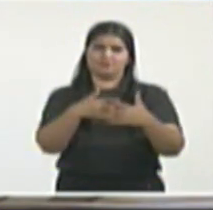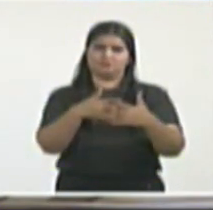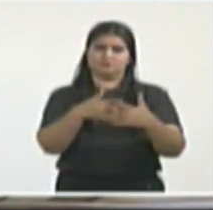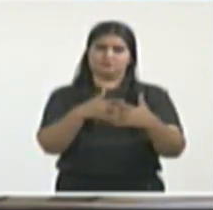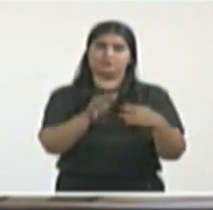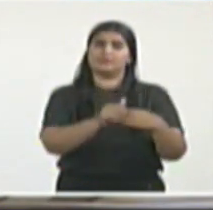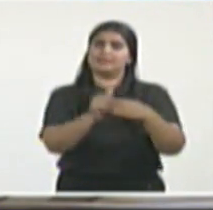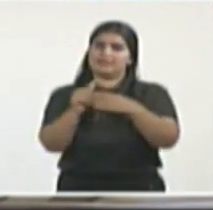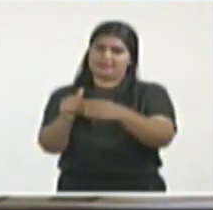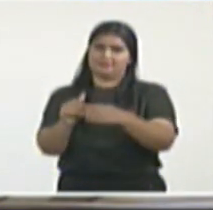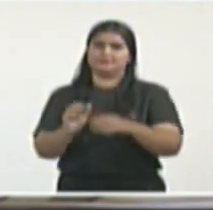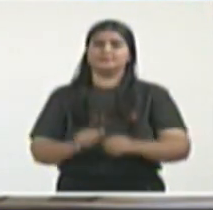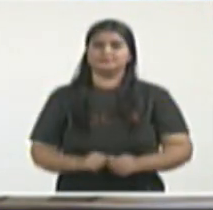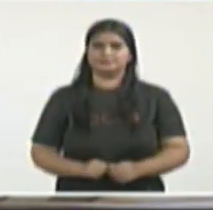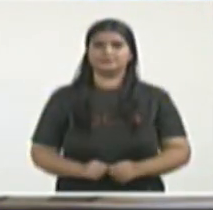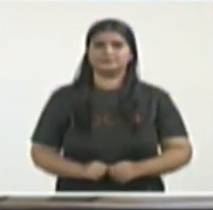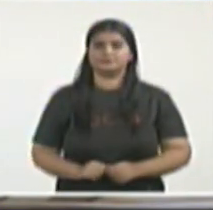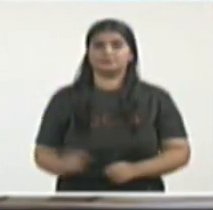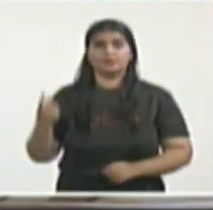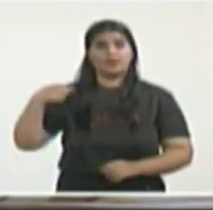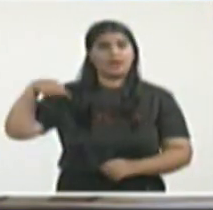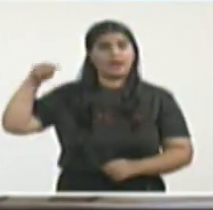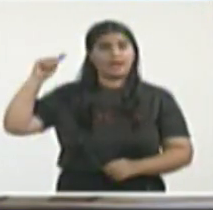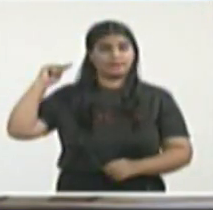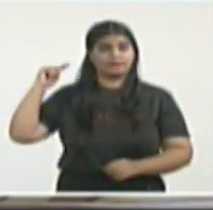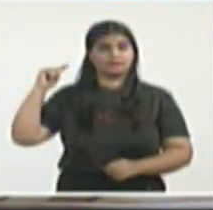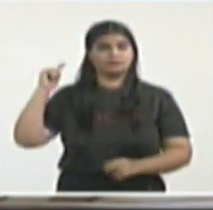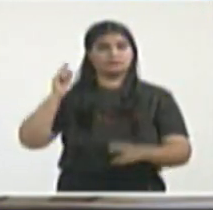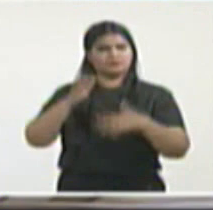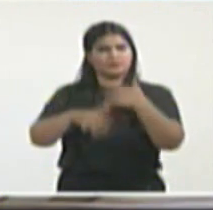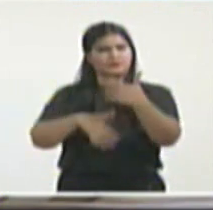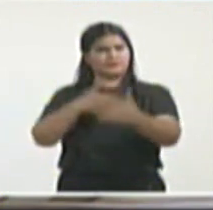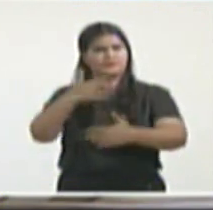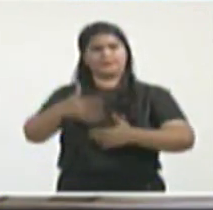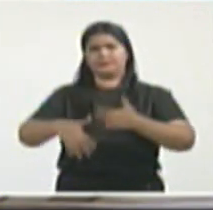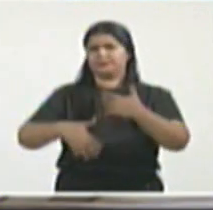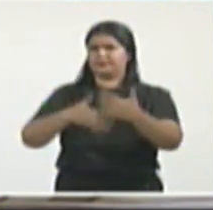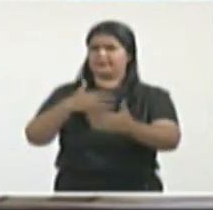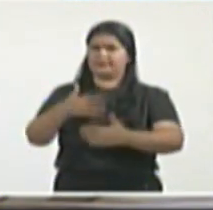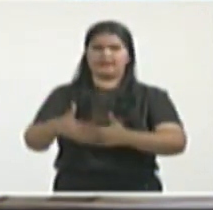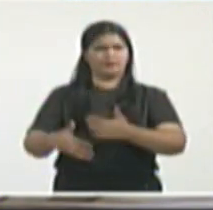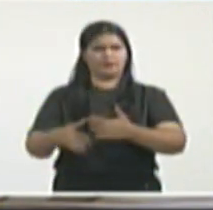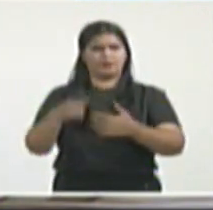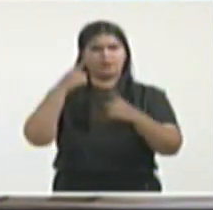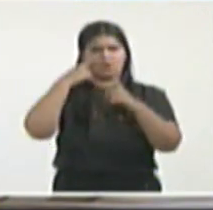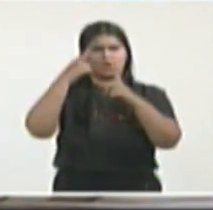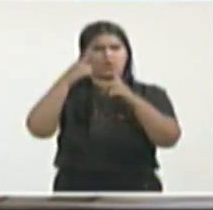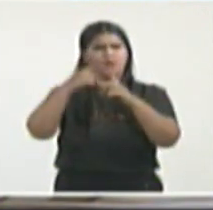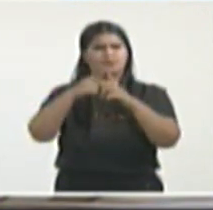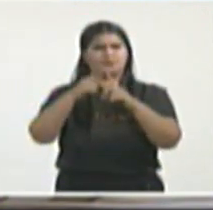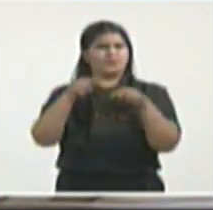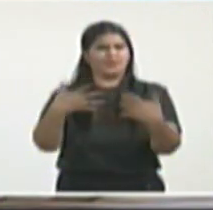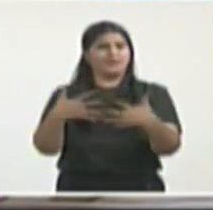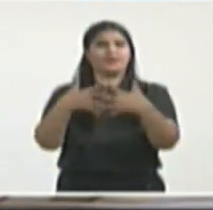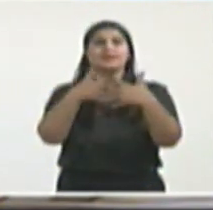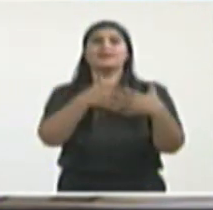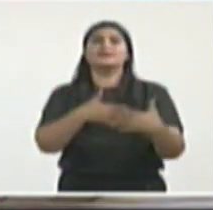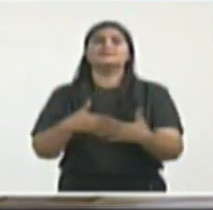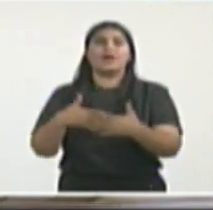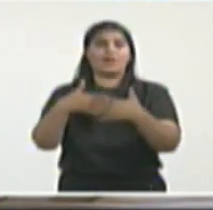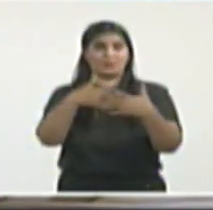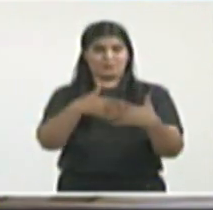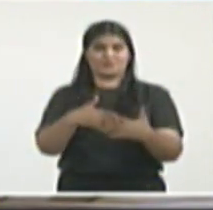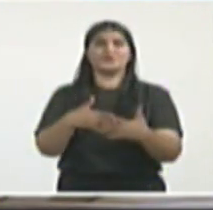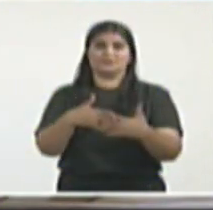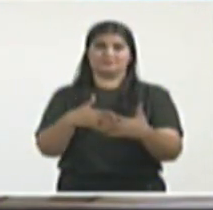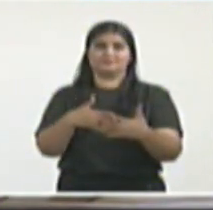Lo que hubo fueron disturbios ocasionados, manipulando condiciones en distintas localidades,